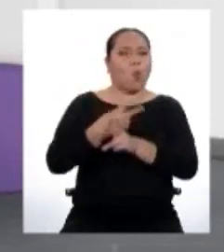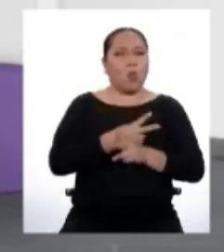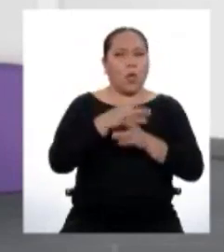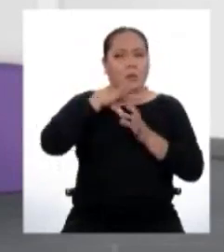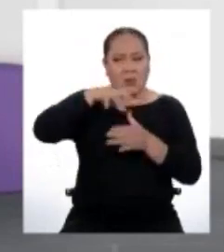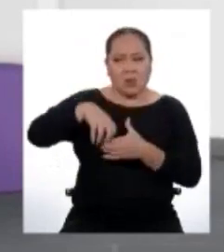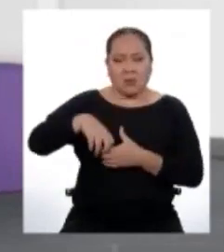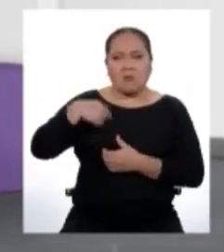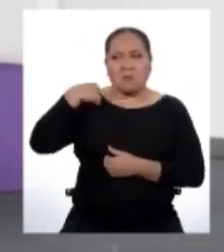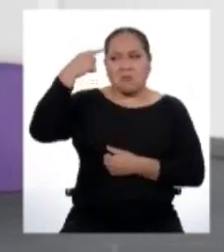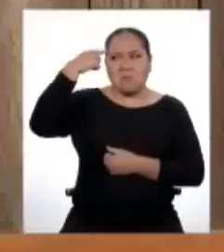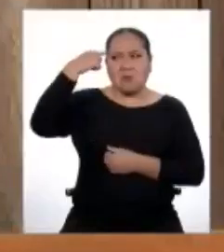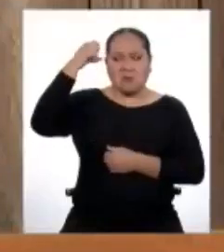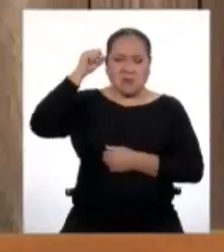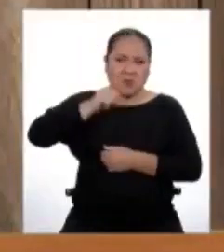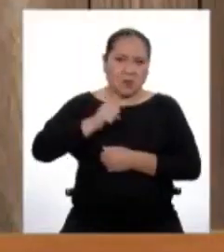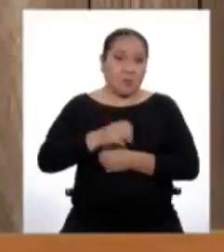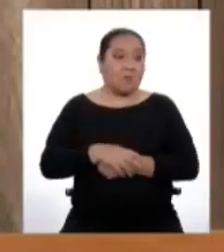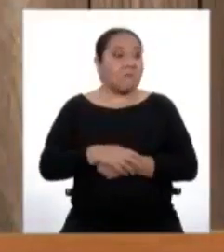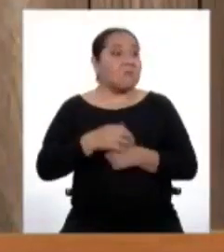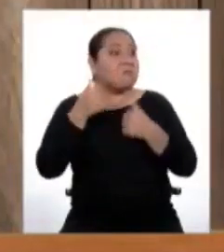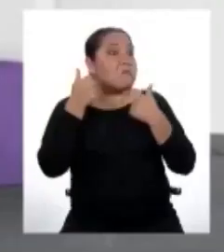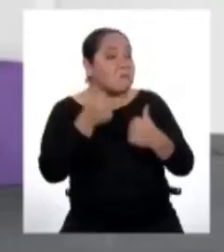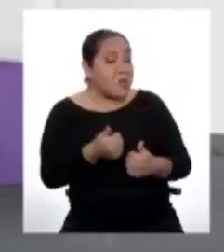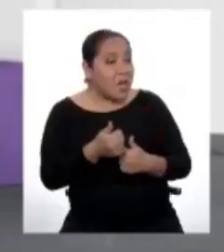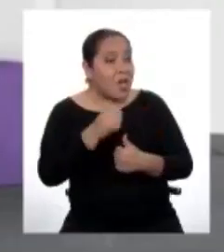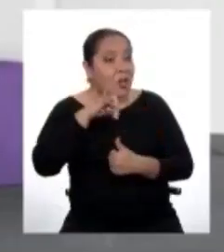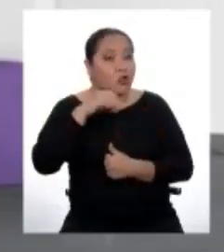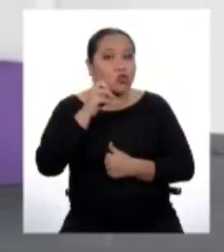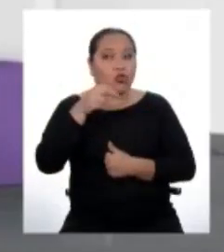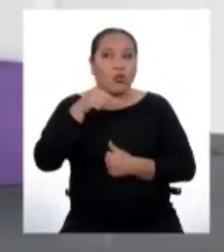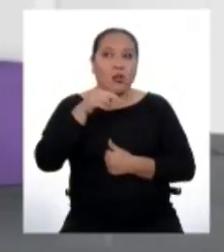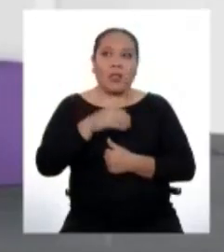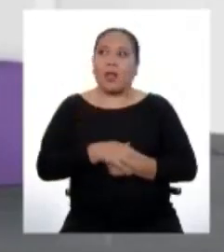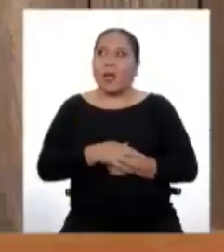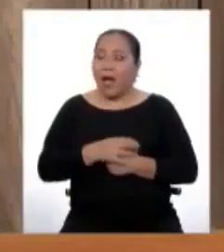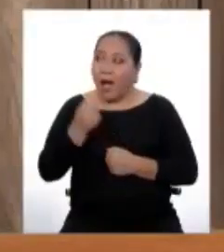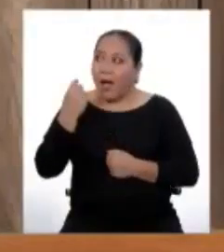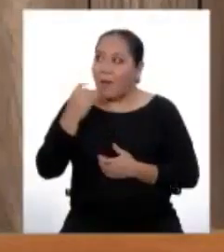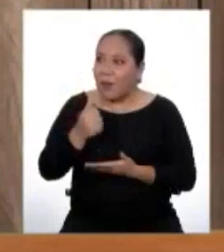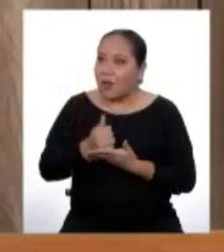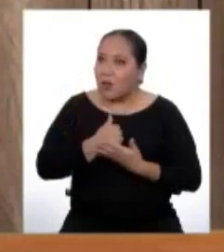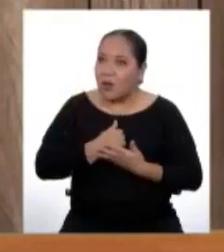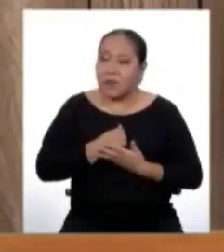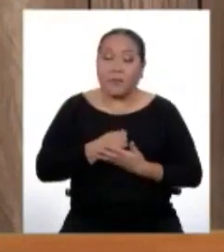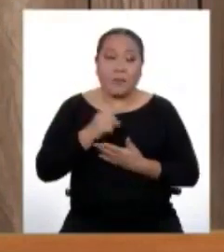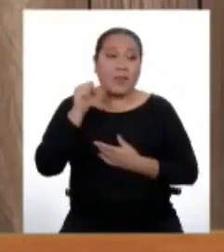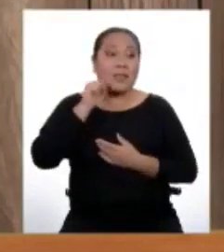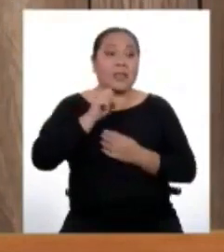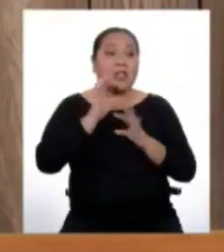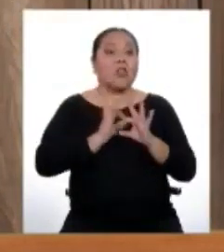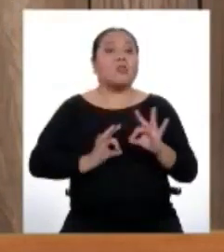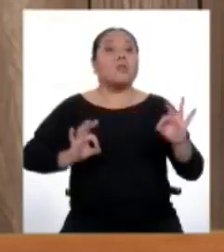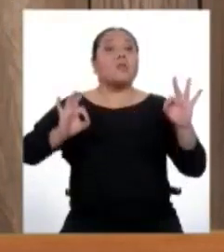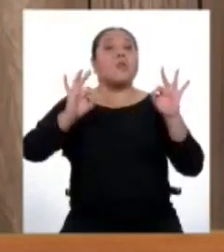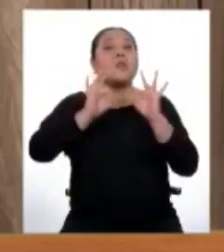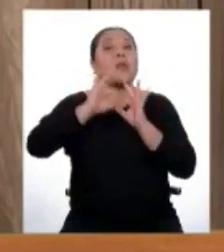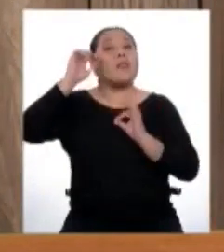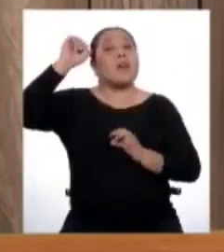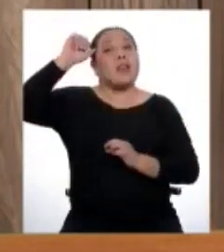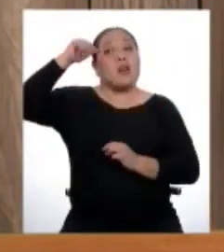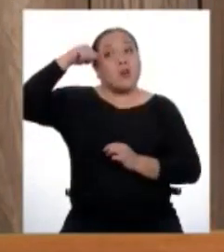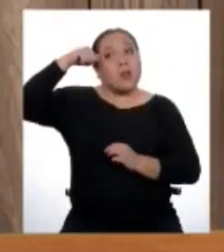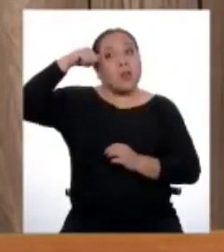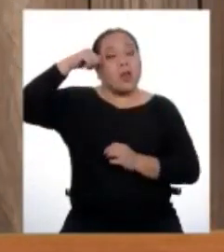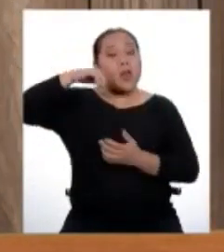Sí, eso diría. Estupendo, John, Nathan. Me ligó, entonces. Lo que es importante recordar es que